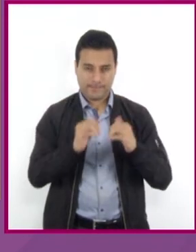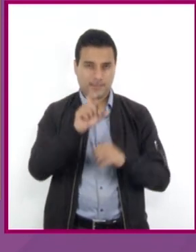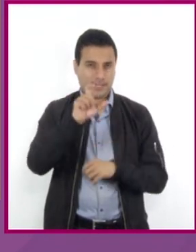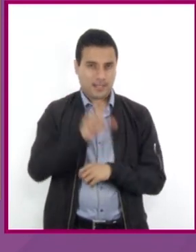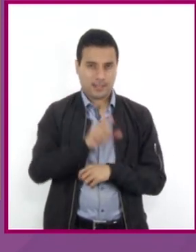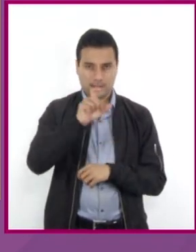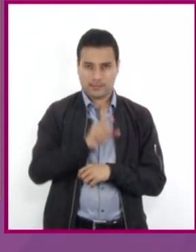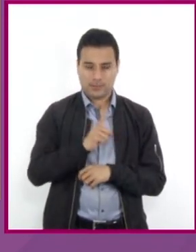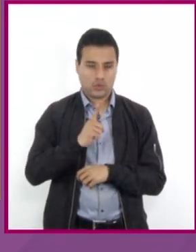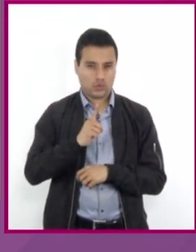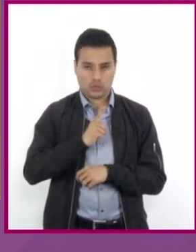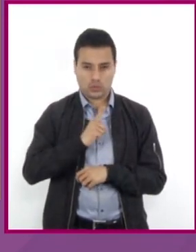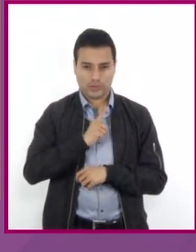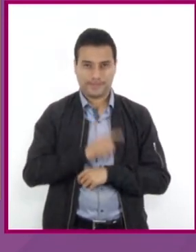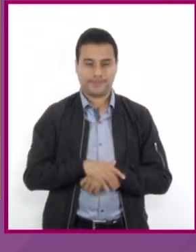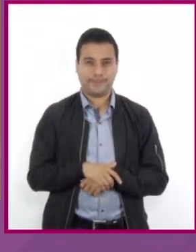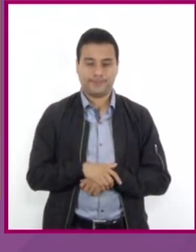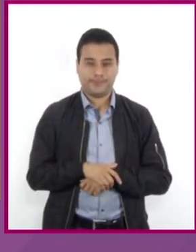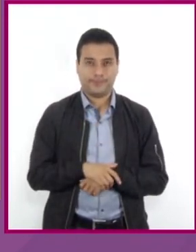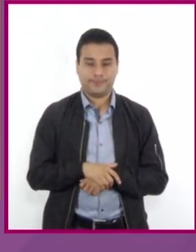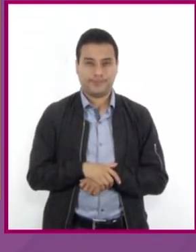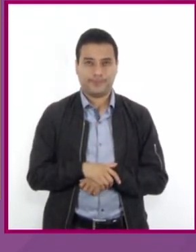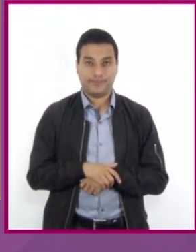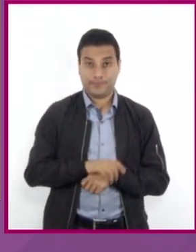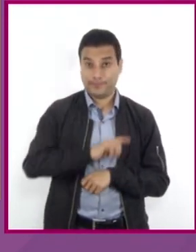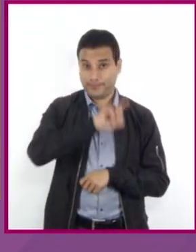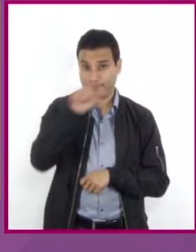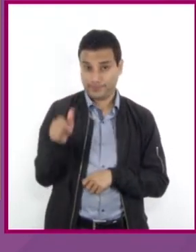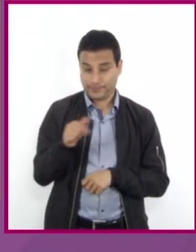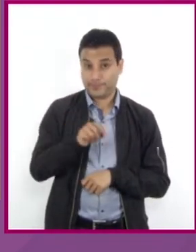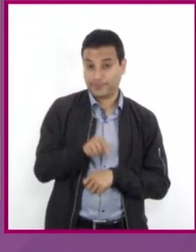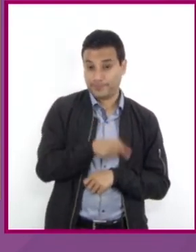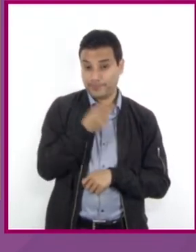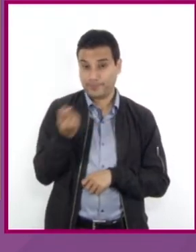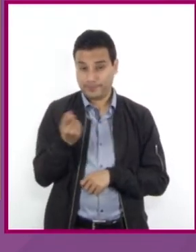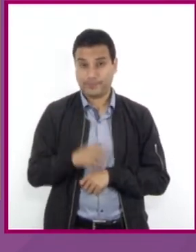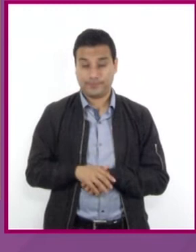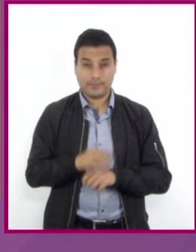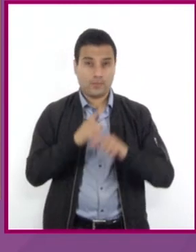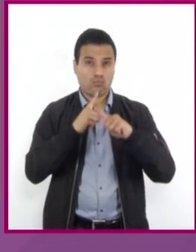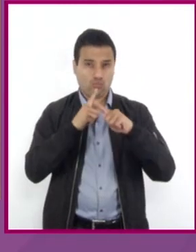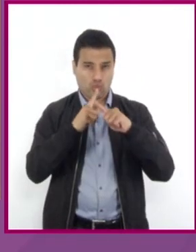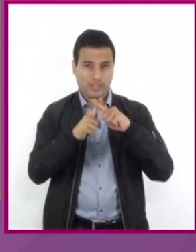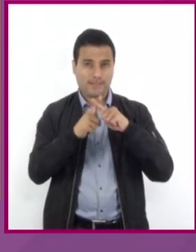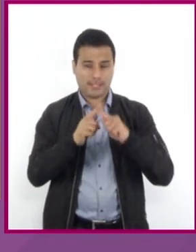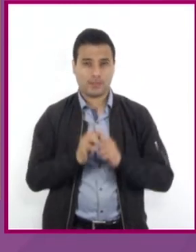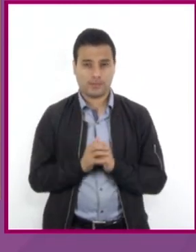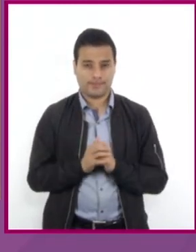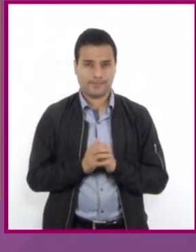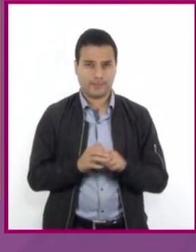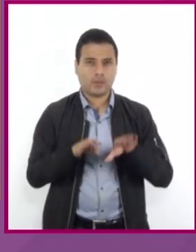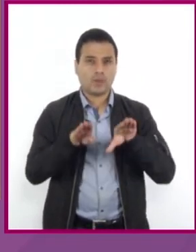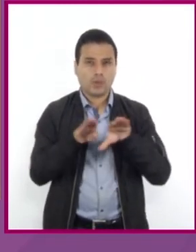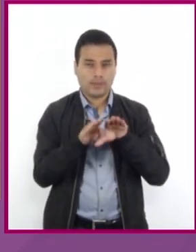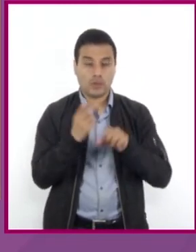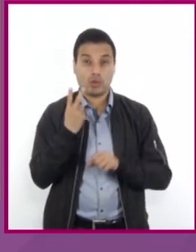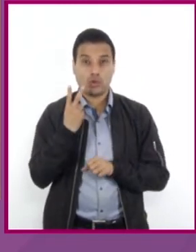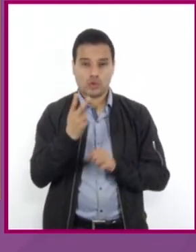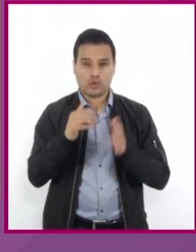despejada si llevamos a cabo la multiplicación del miembro derecho de la igualdad queda 2